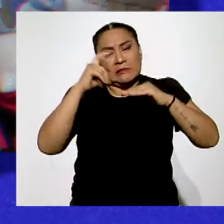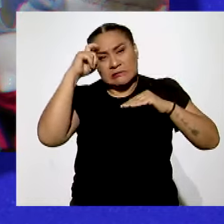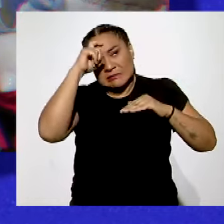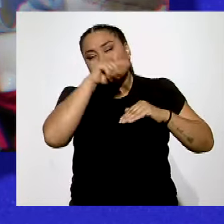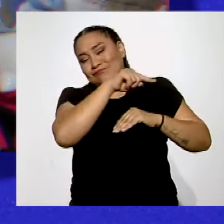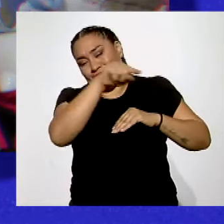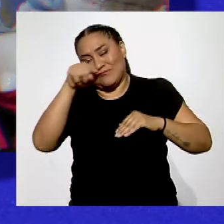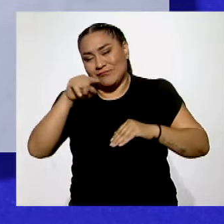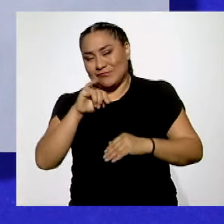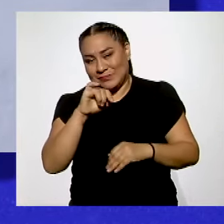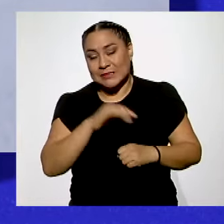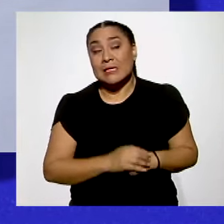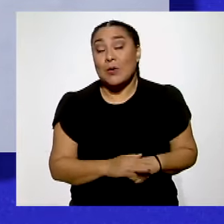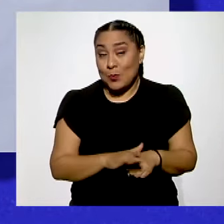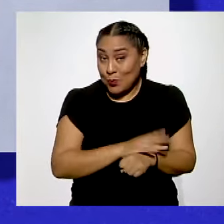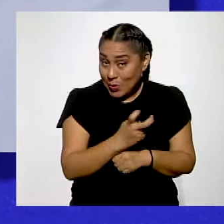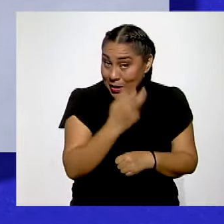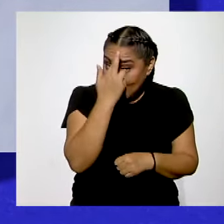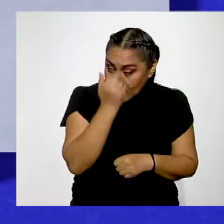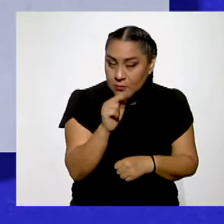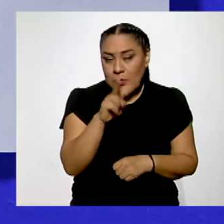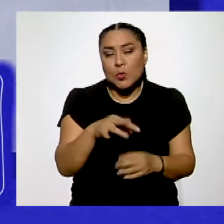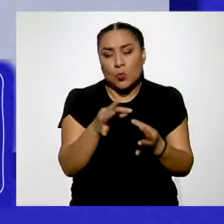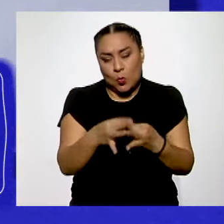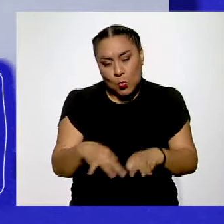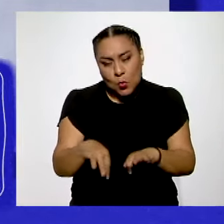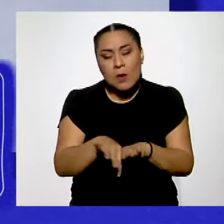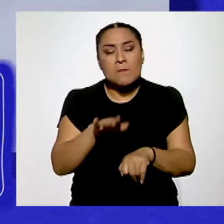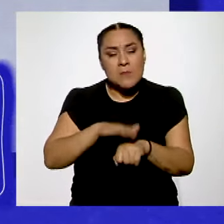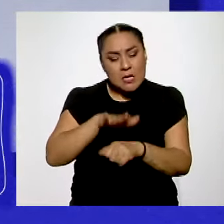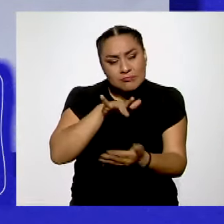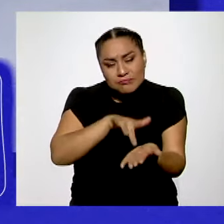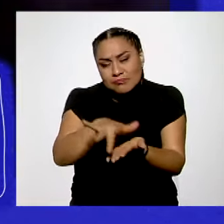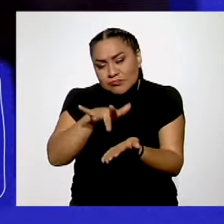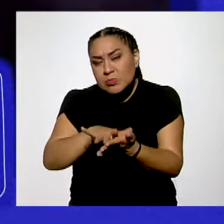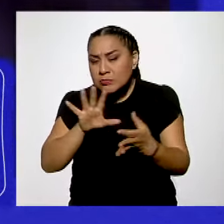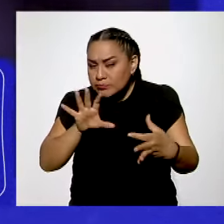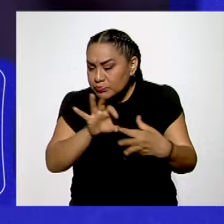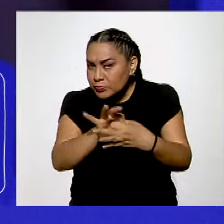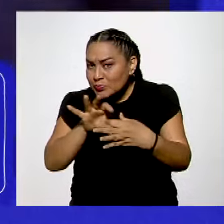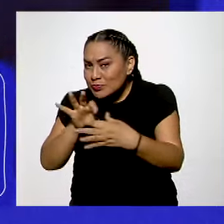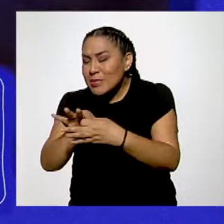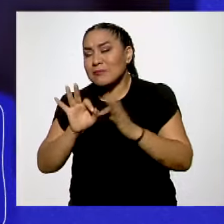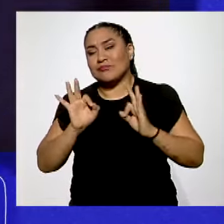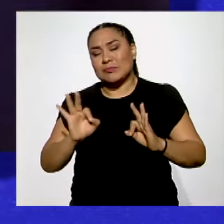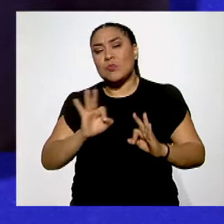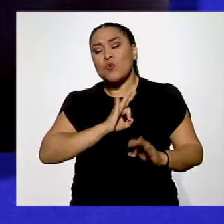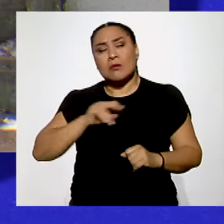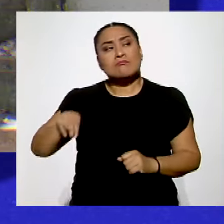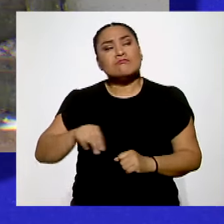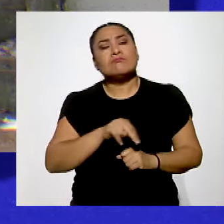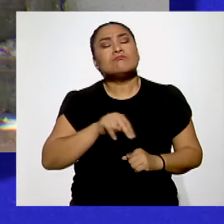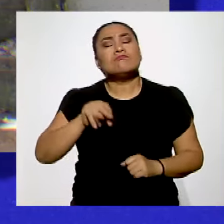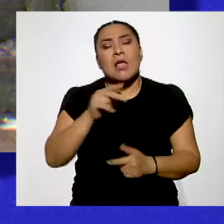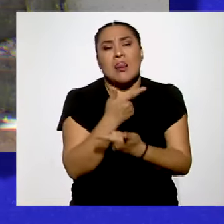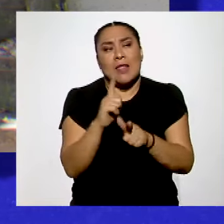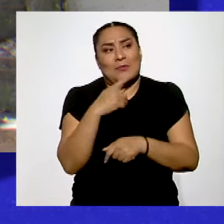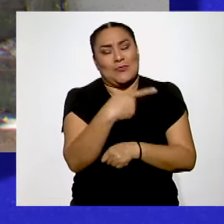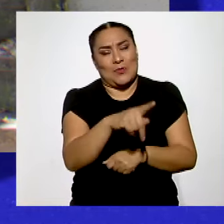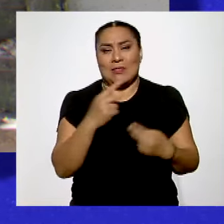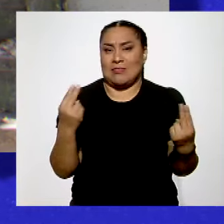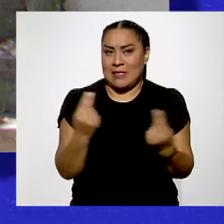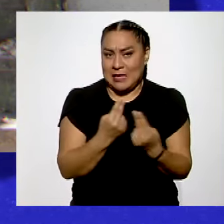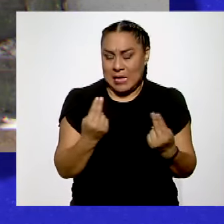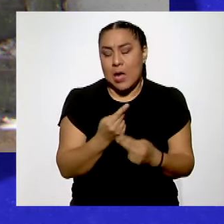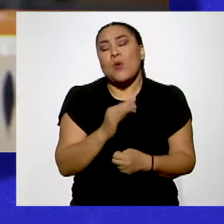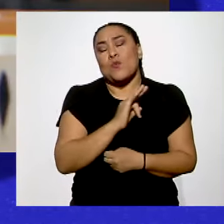entre otras cosas. Por esta razón es muy importante apoyarlos con espacios adaptados que les permitan el acceso a todo lo que necesitan